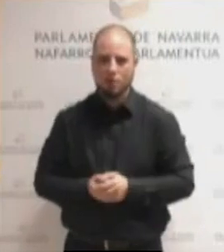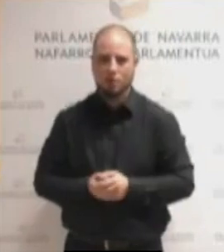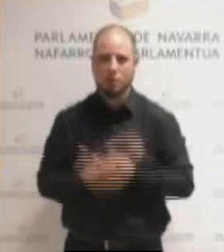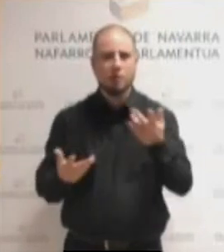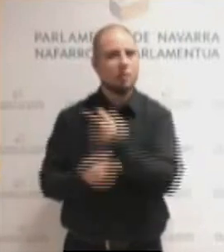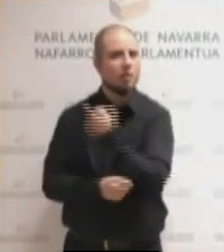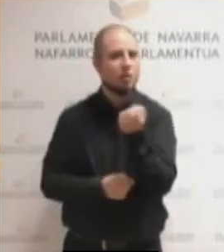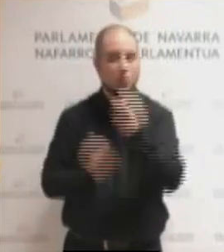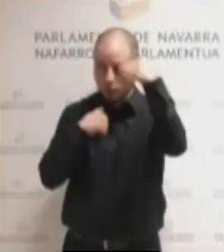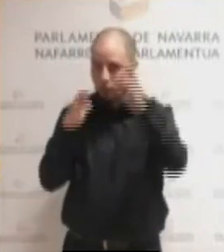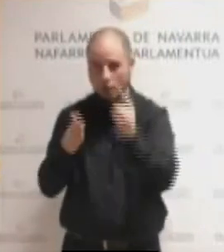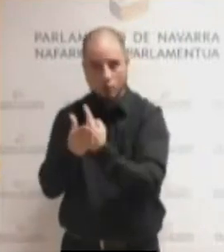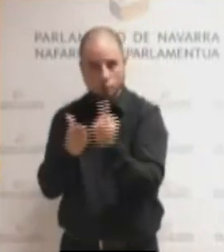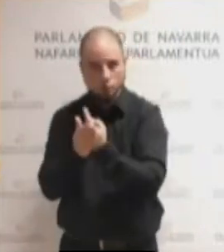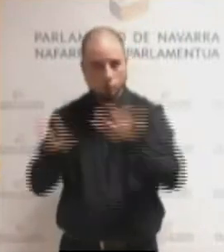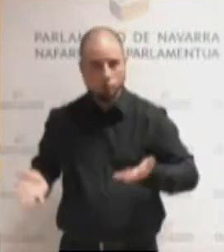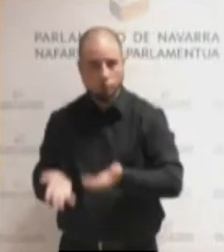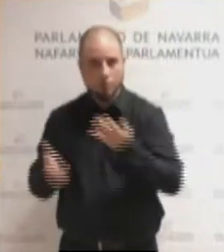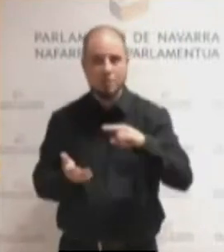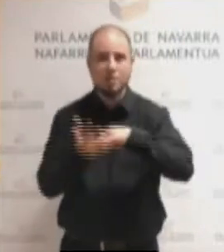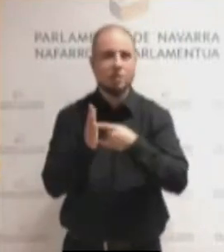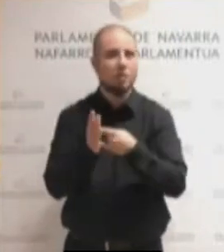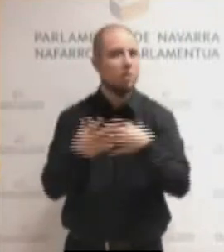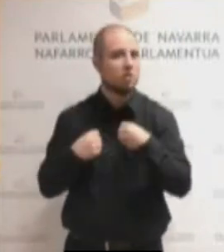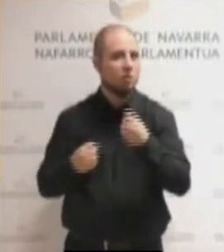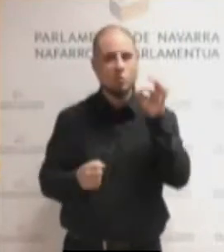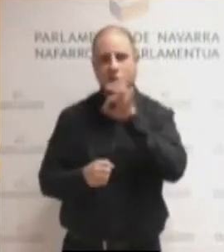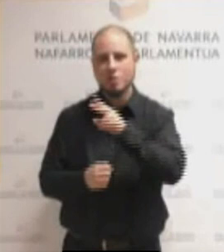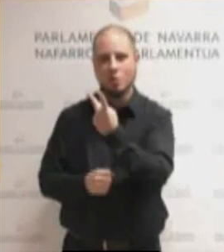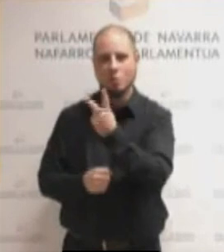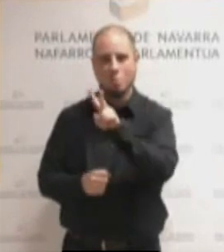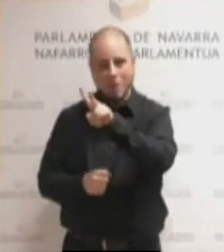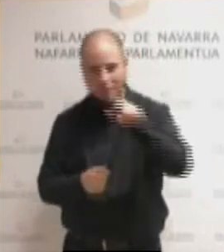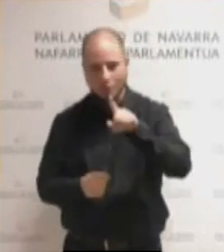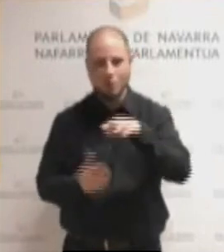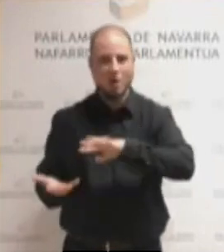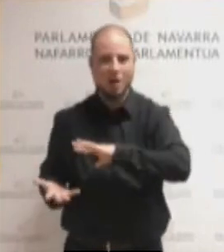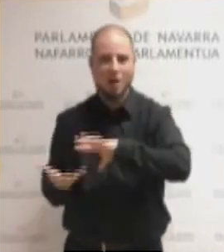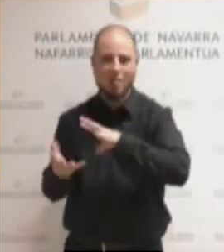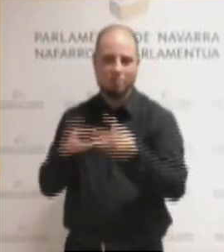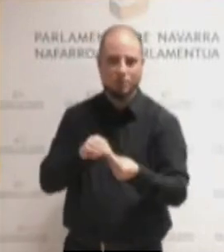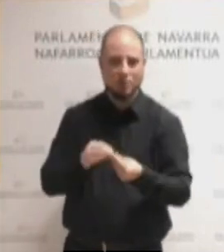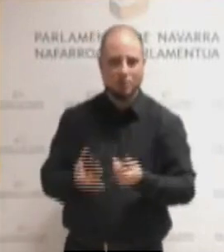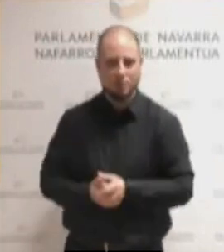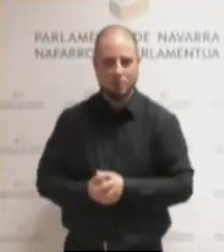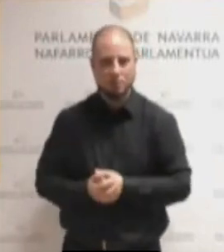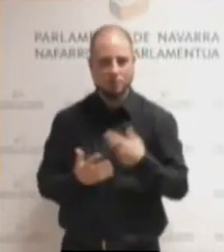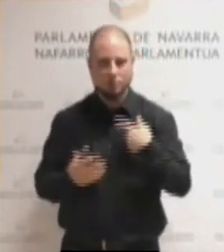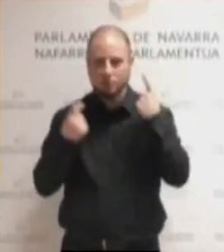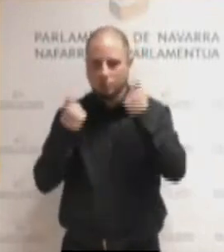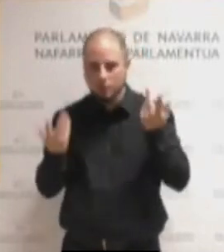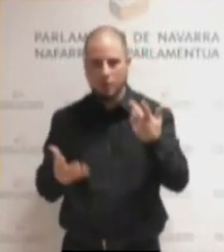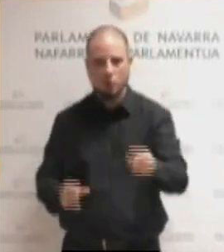primaria y situar a nuestro sistema de salud en el siglo XXI, seguir apostando por la educación como palanque imprescindible y por la formación y